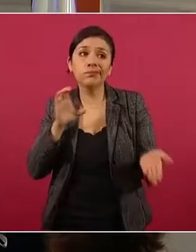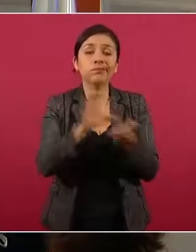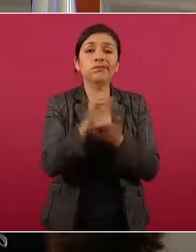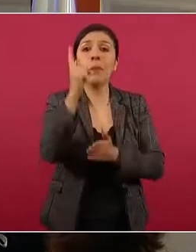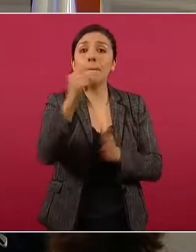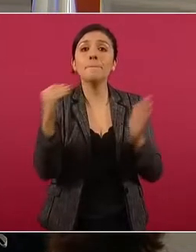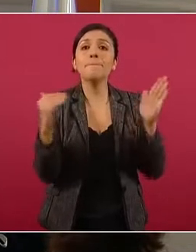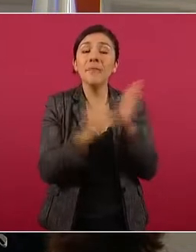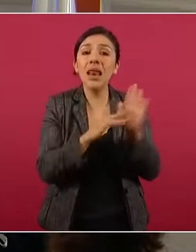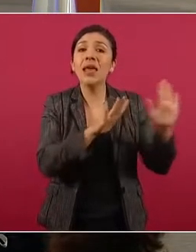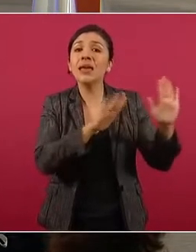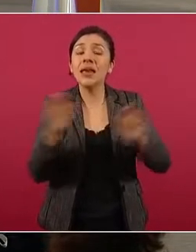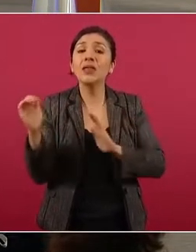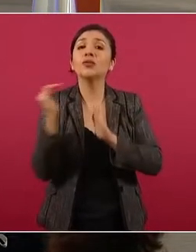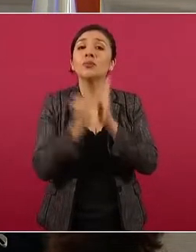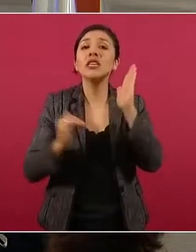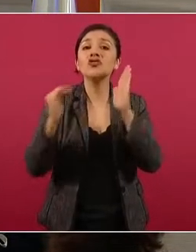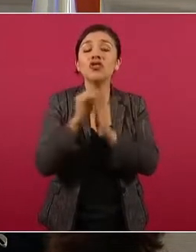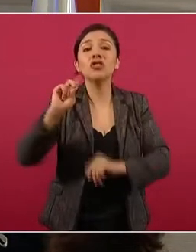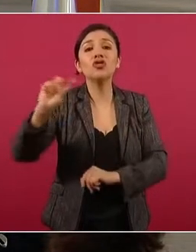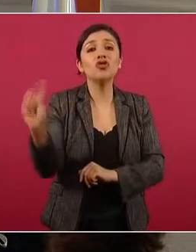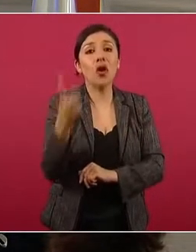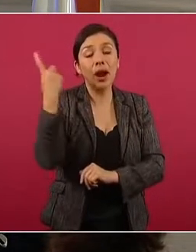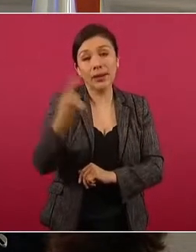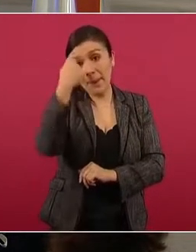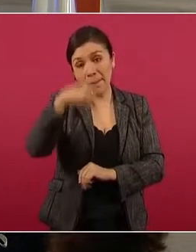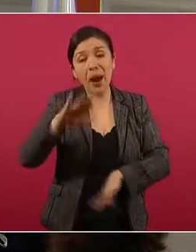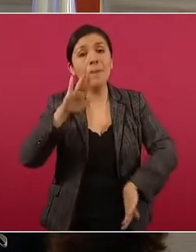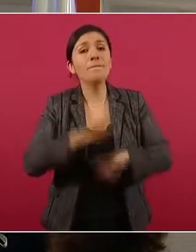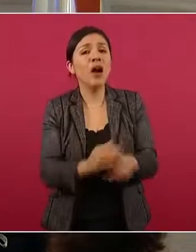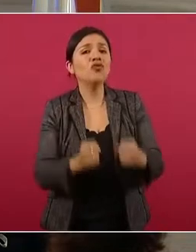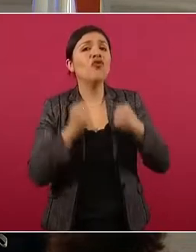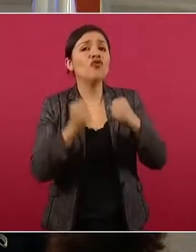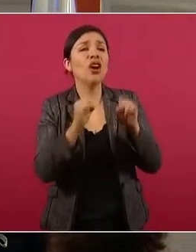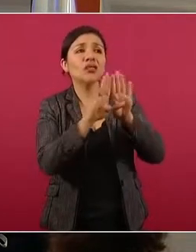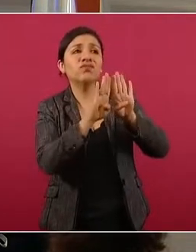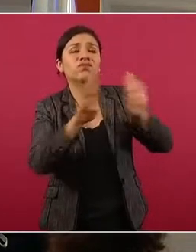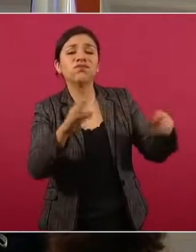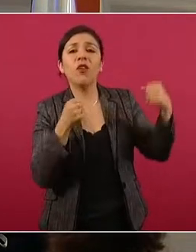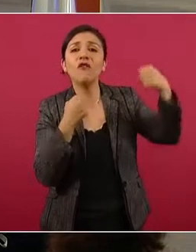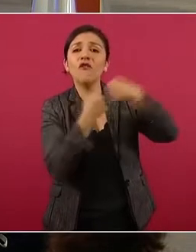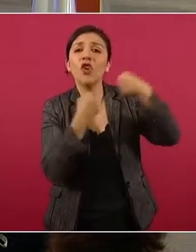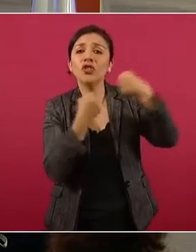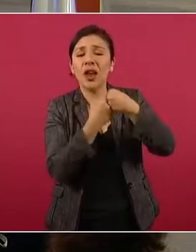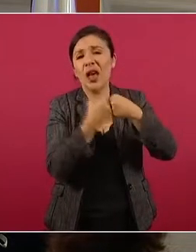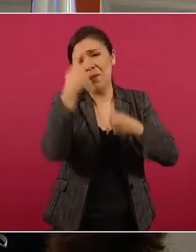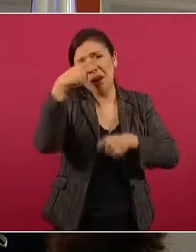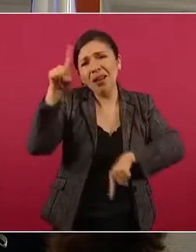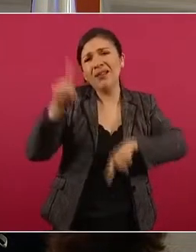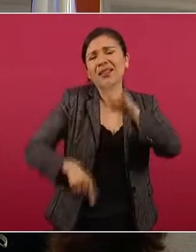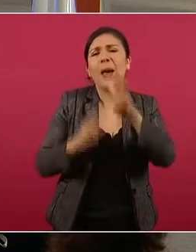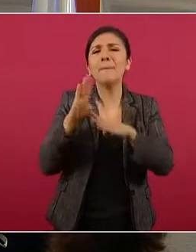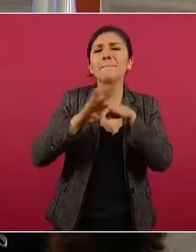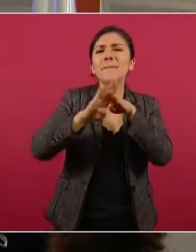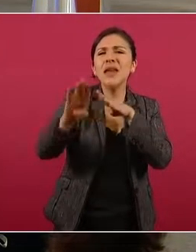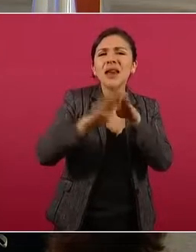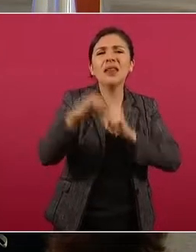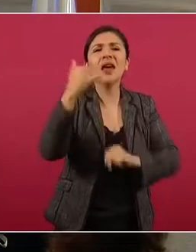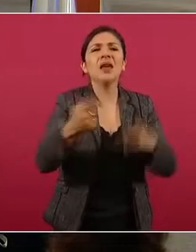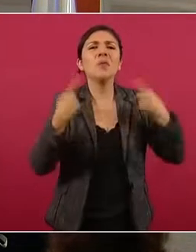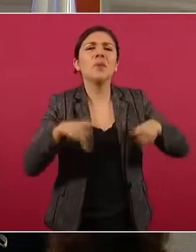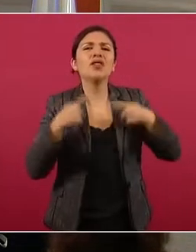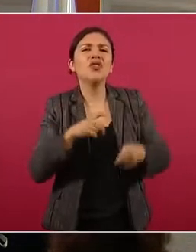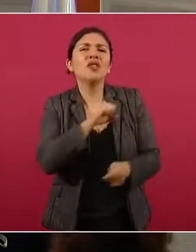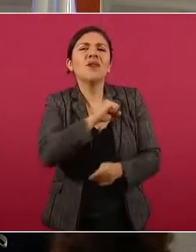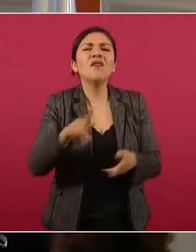millones de dólares para reforzar la frontera norte contra migrantes y narcotraficantes, lo cual